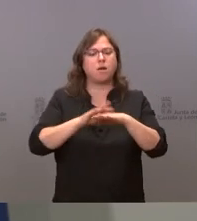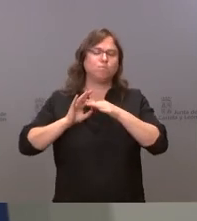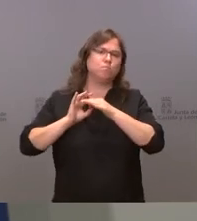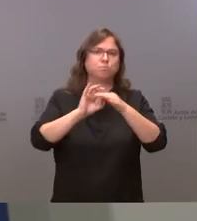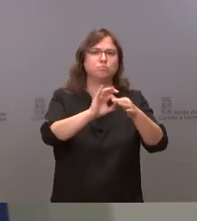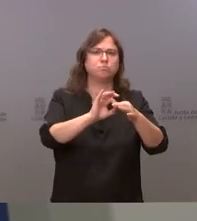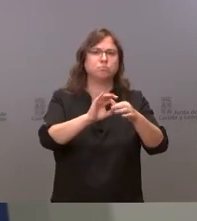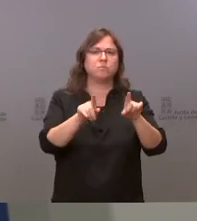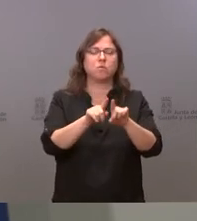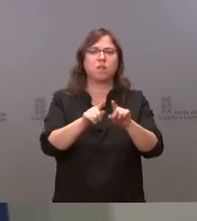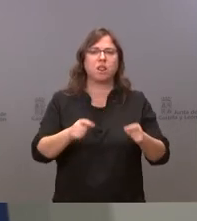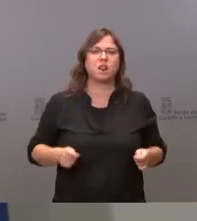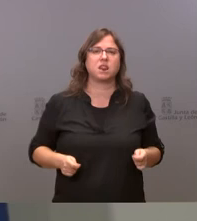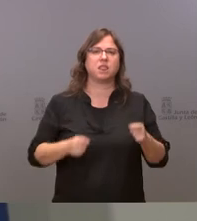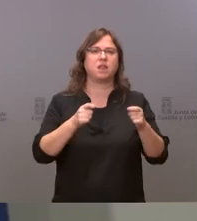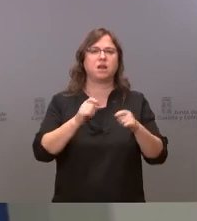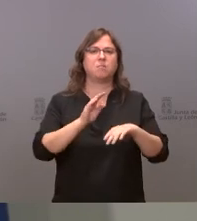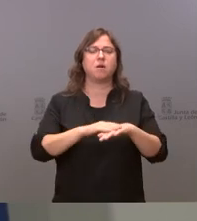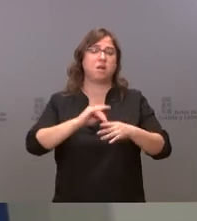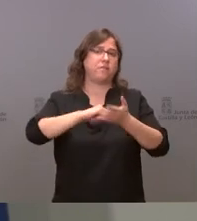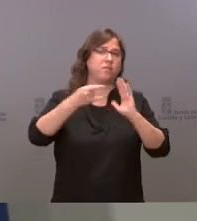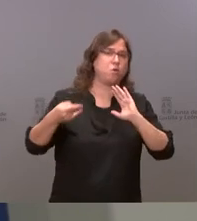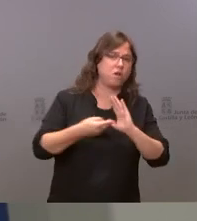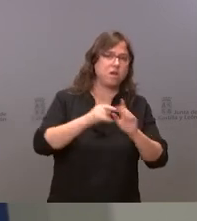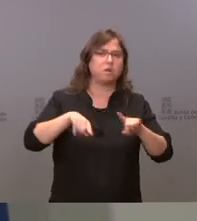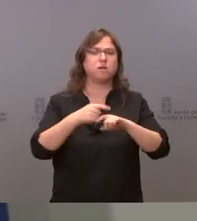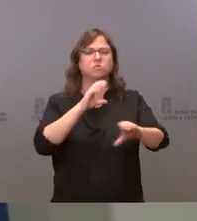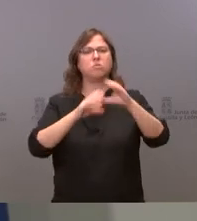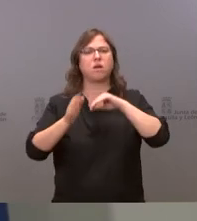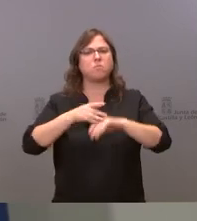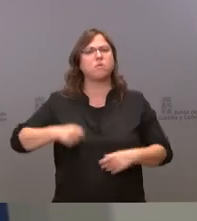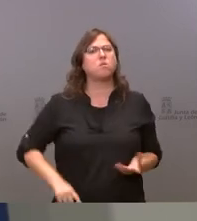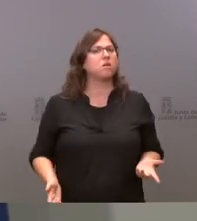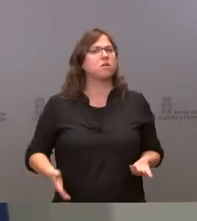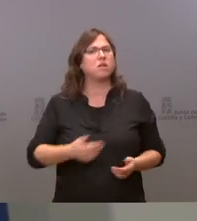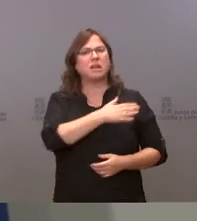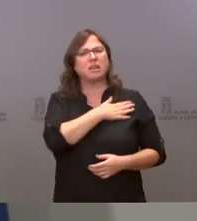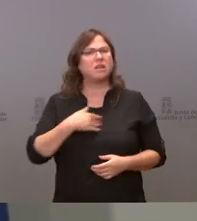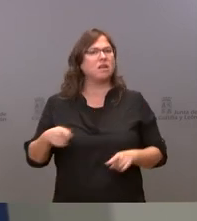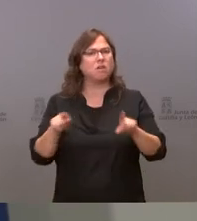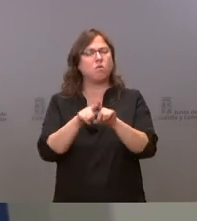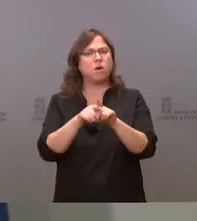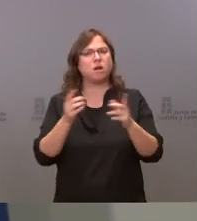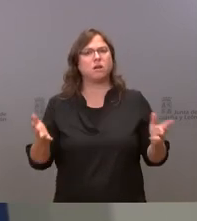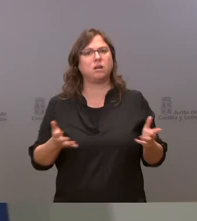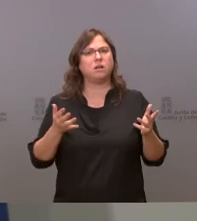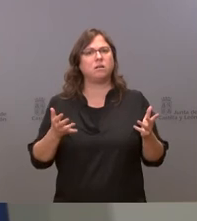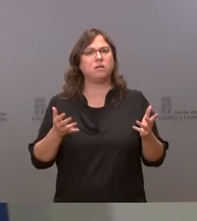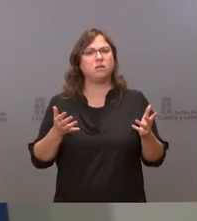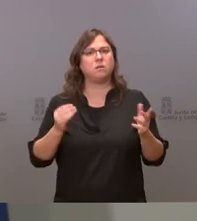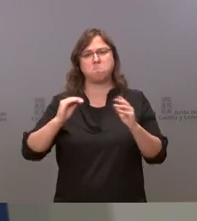de comunicación y de tecnología a nuestros profesionales quiere usted que retire el incremento de